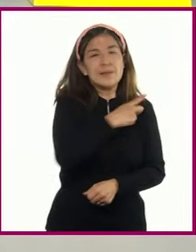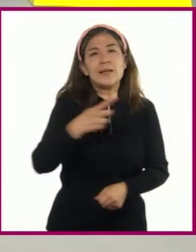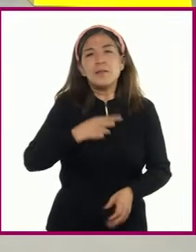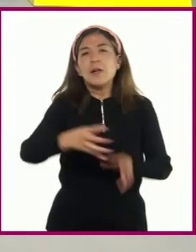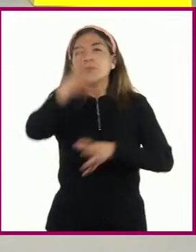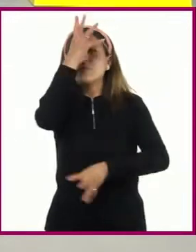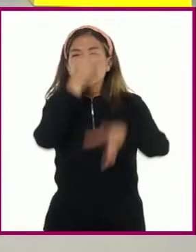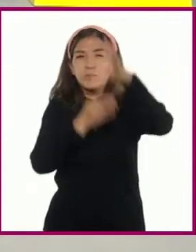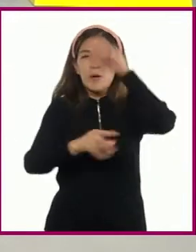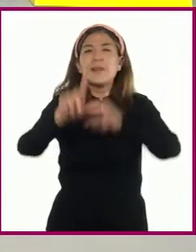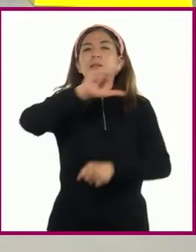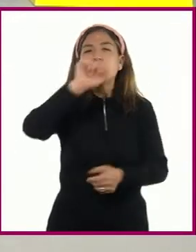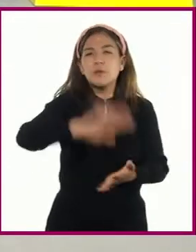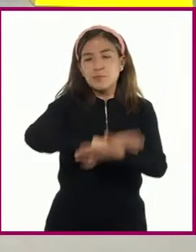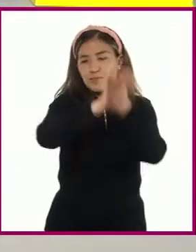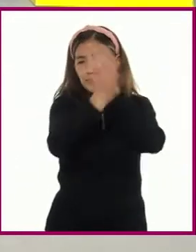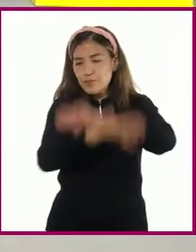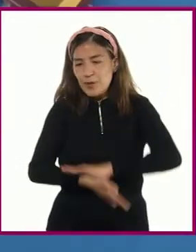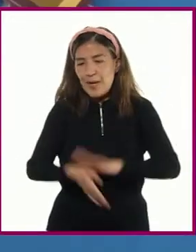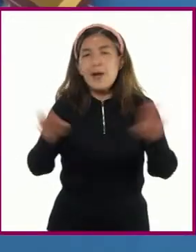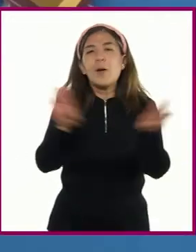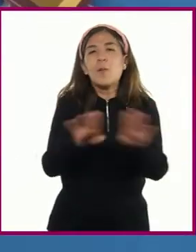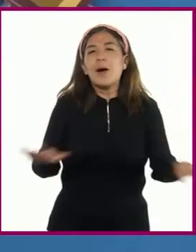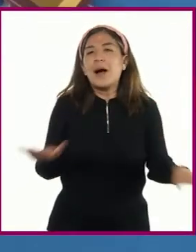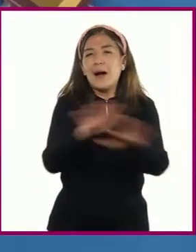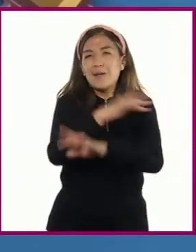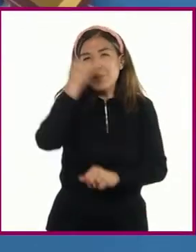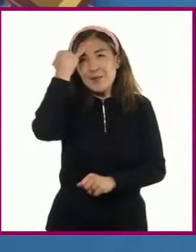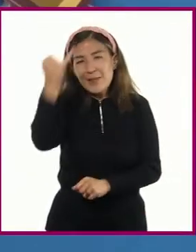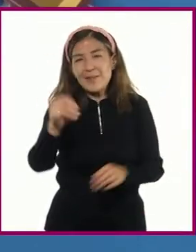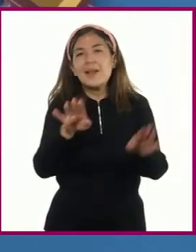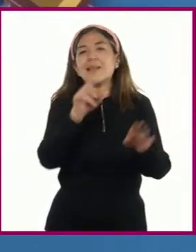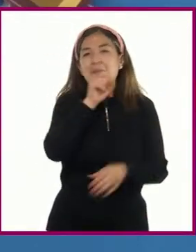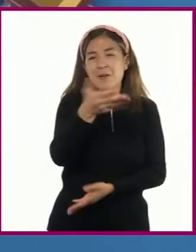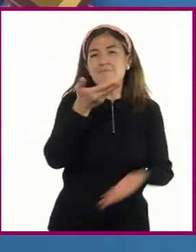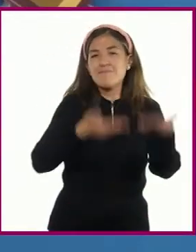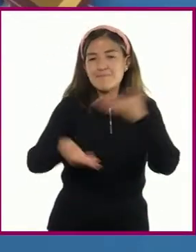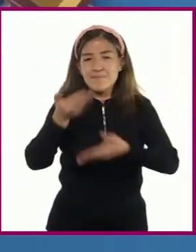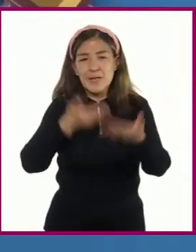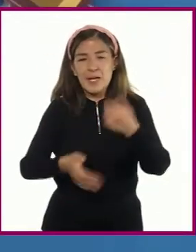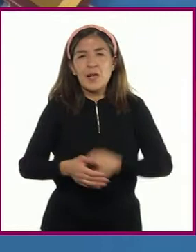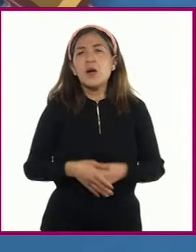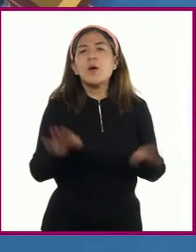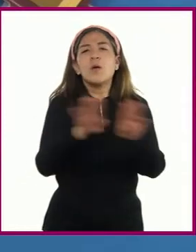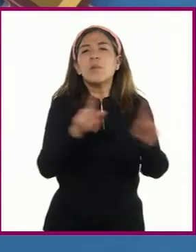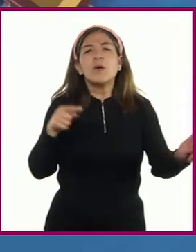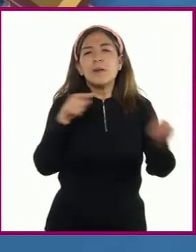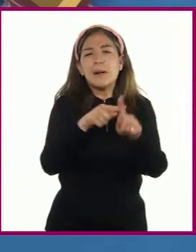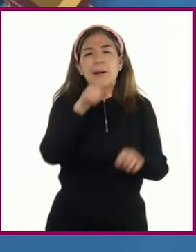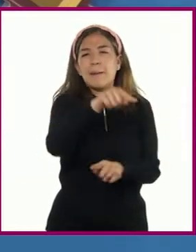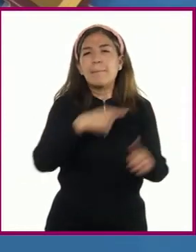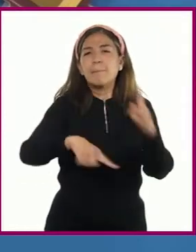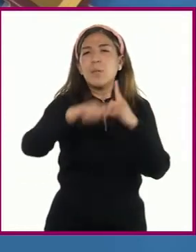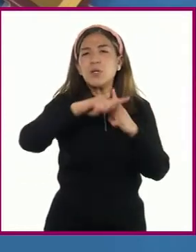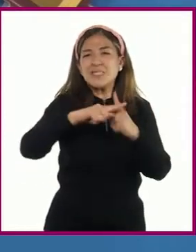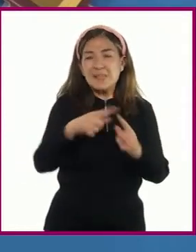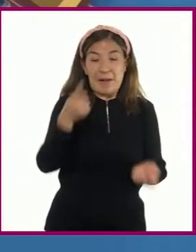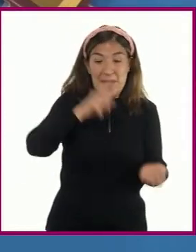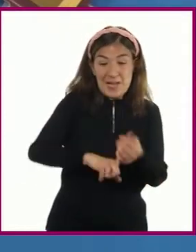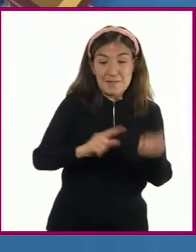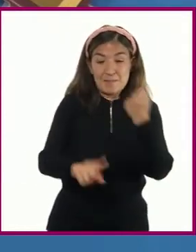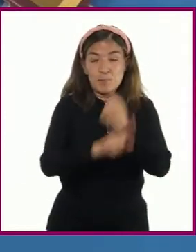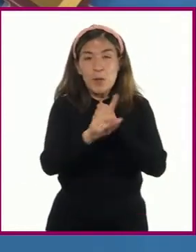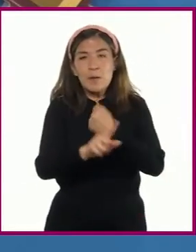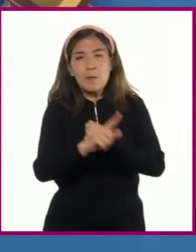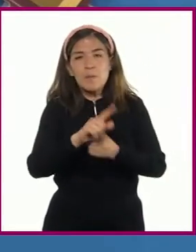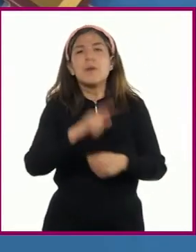transformar nuestras ideas y relaciones. Una vez que logramos esta visión positiva del conflicto, podemos emplear